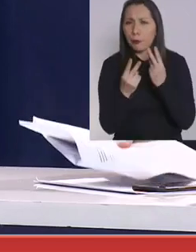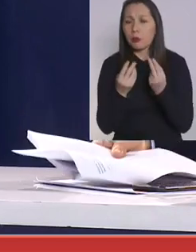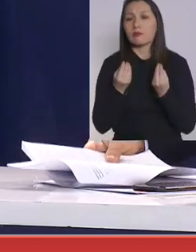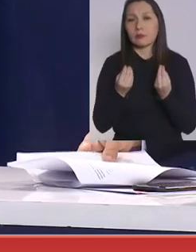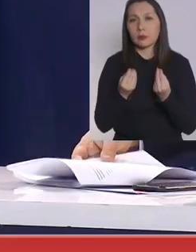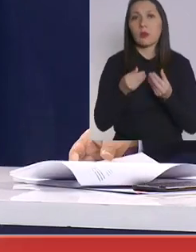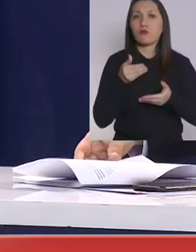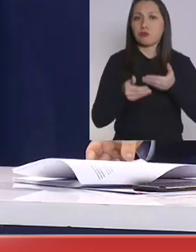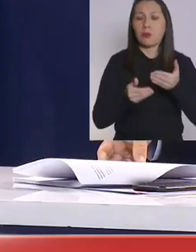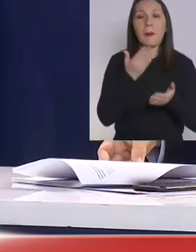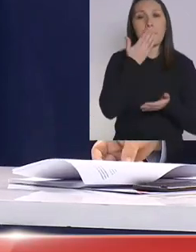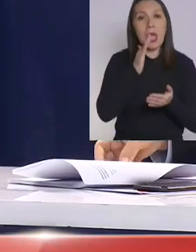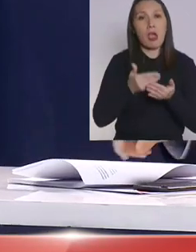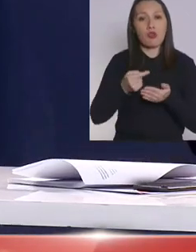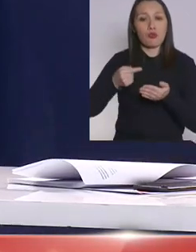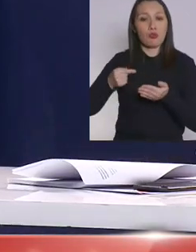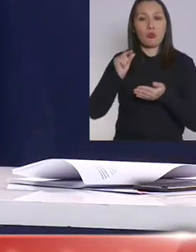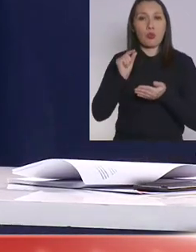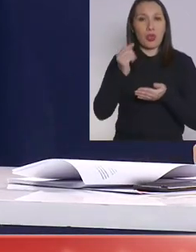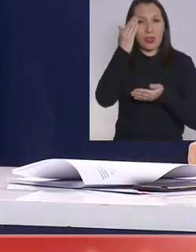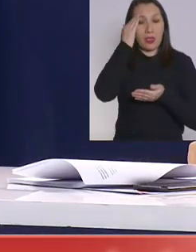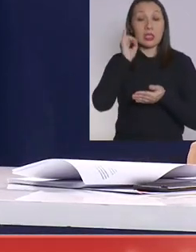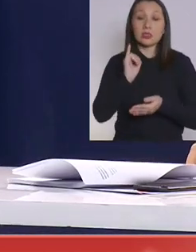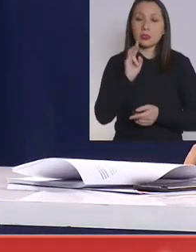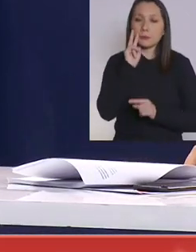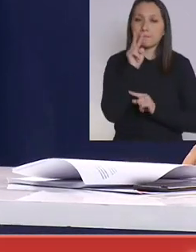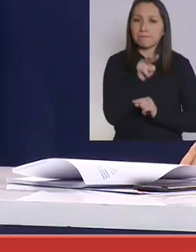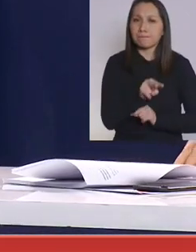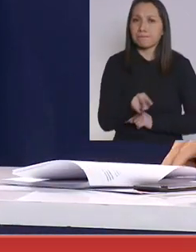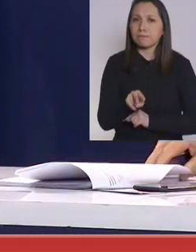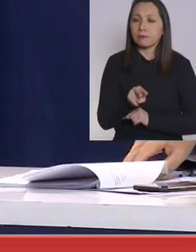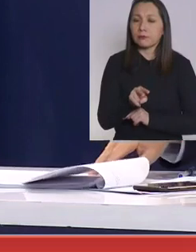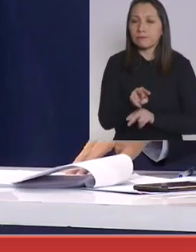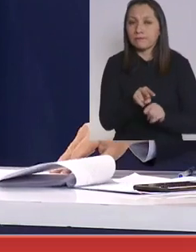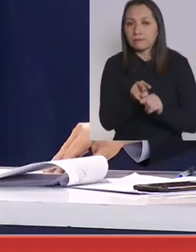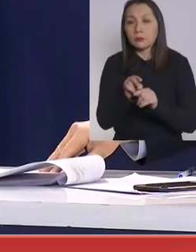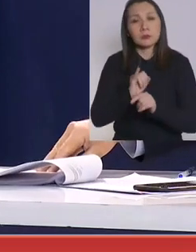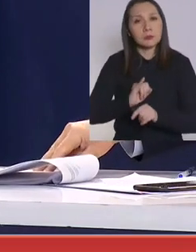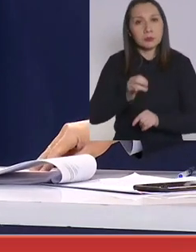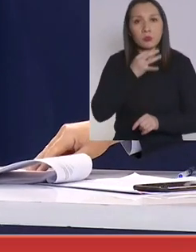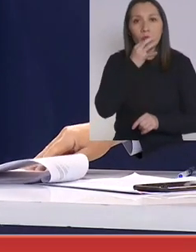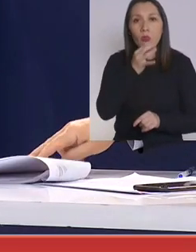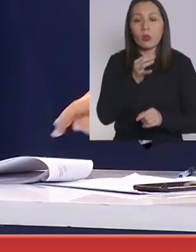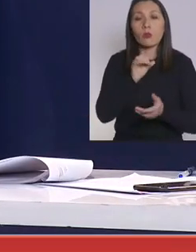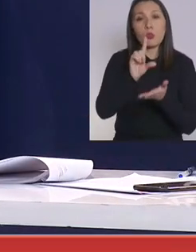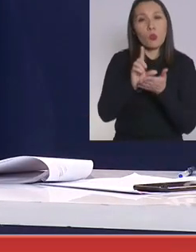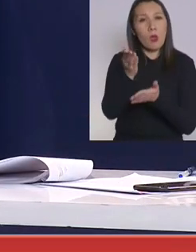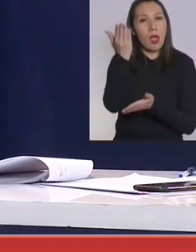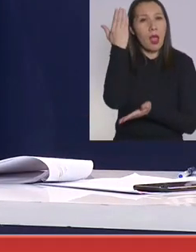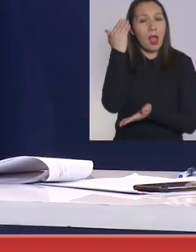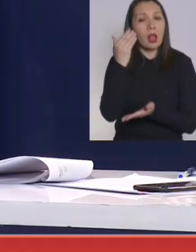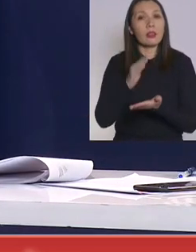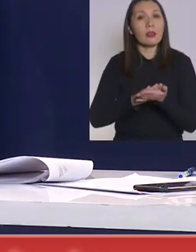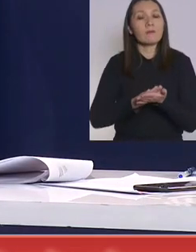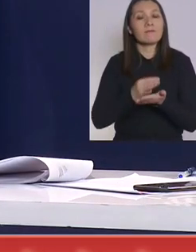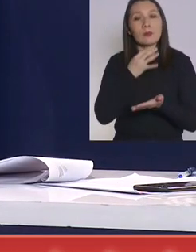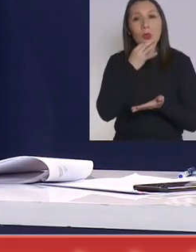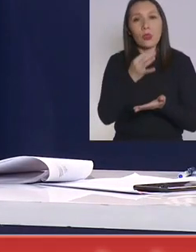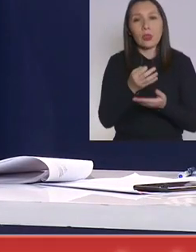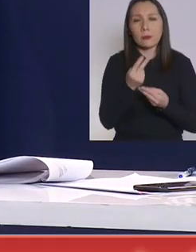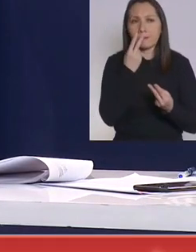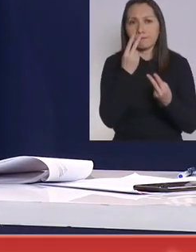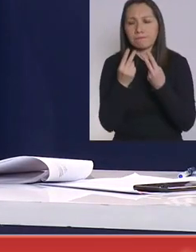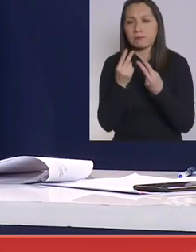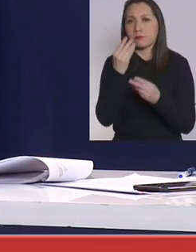evidentemente ha funcionado mejor en los últimos días. Sí estamos mirando muy de cerca, como hemos dicho en lugares anteriores, días anteriores,